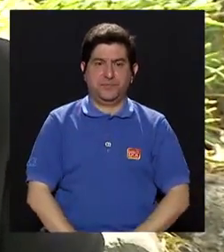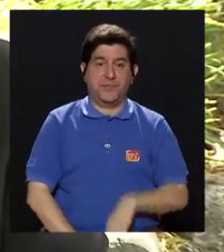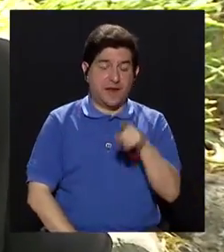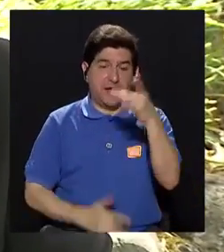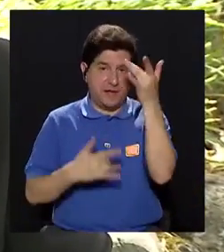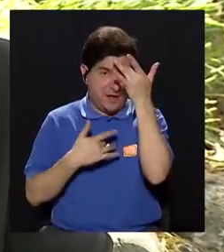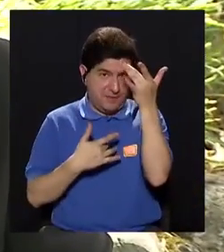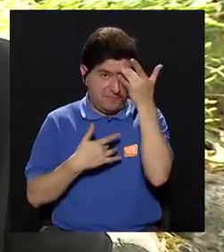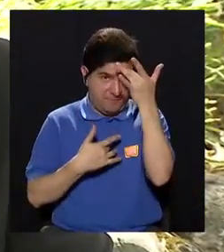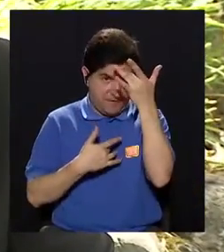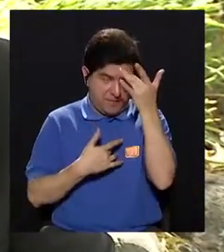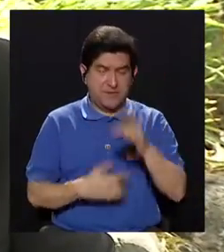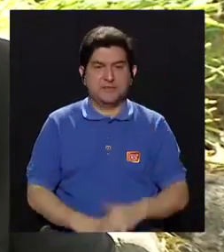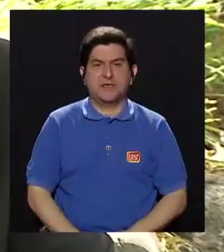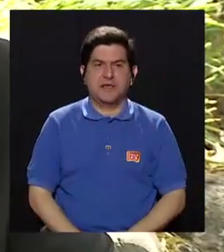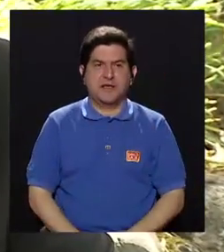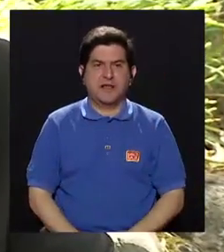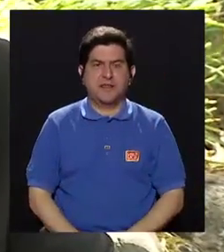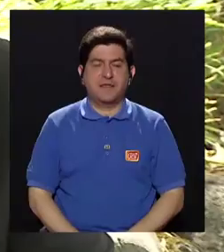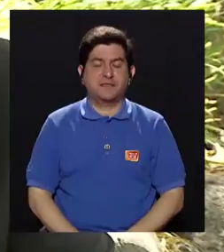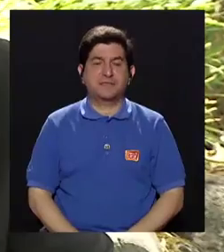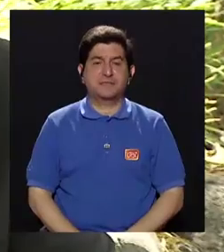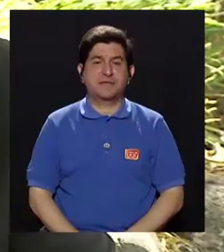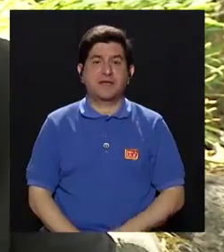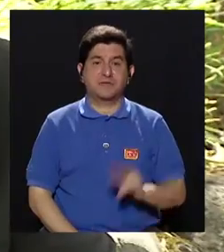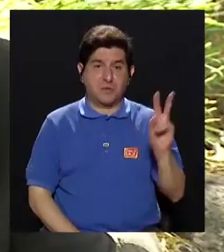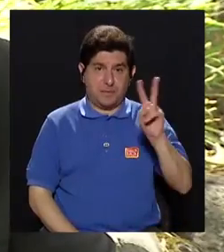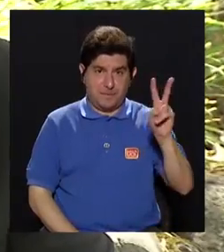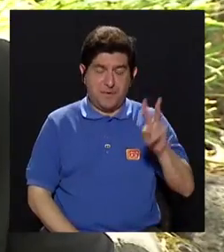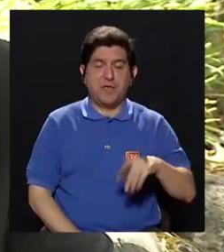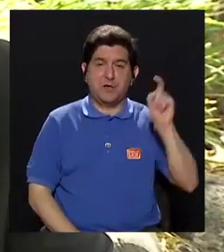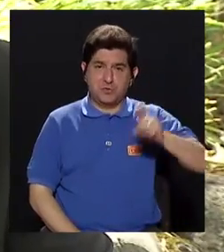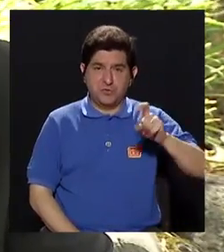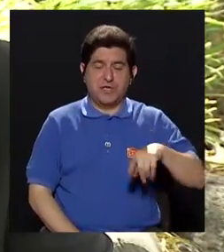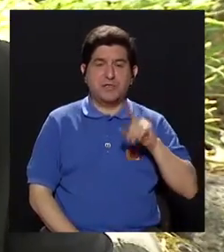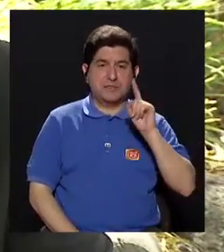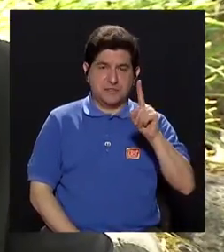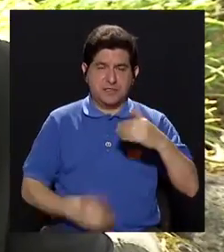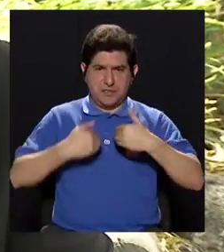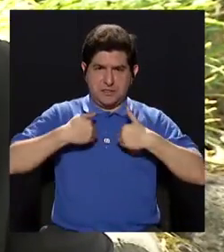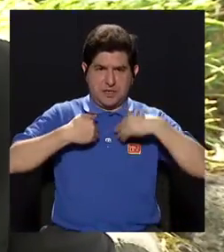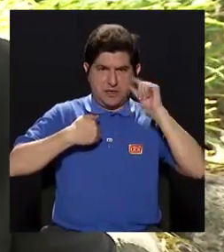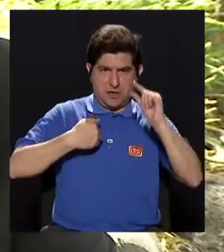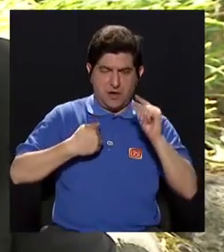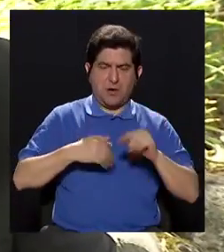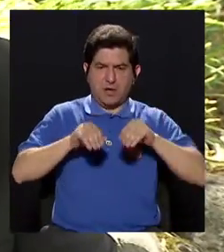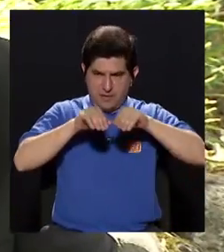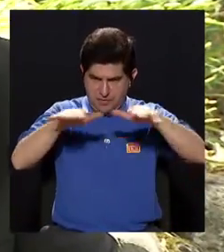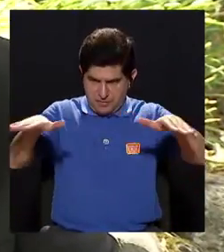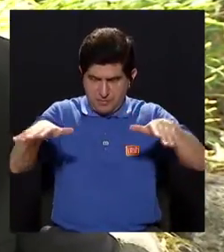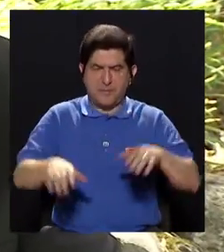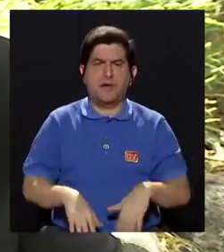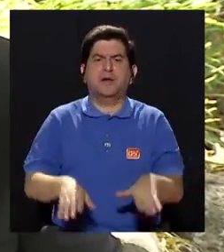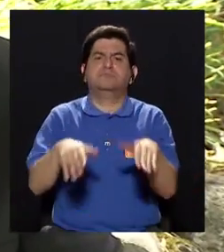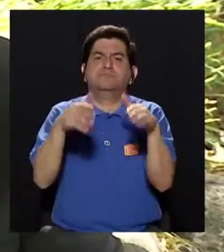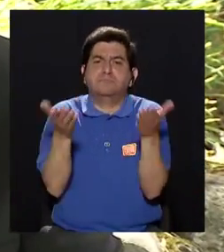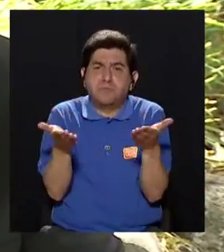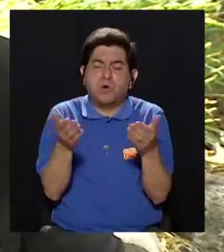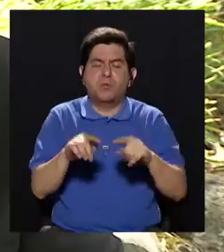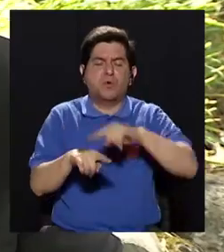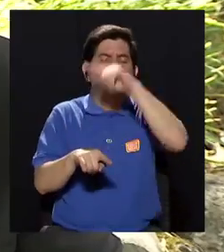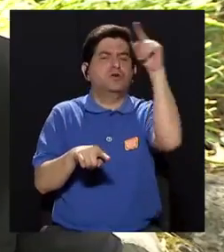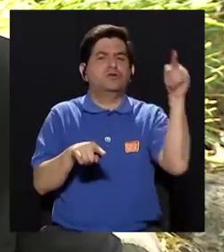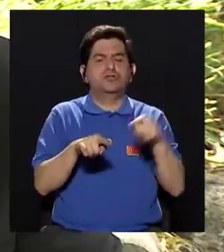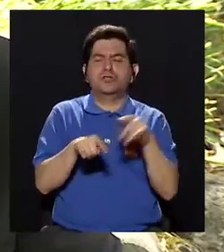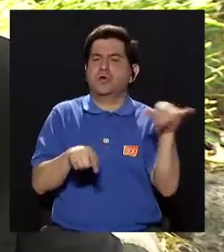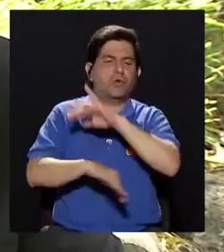enfermedades de transmisión vectorial y específicamente las virosis de transmisión vectorial se transmiten en un ciclo que